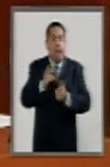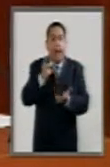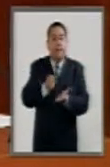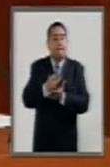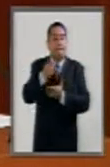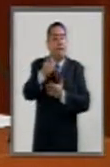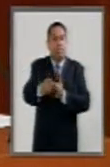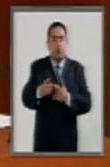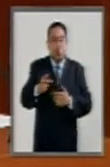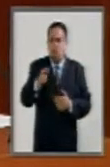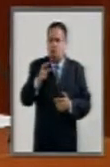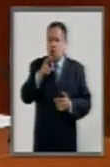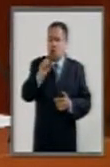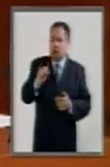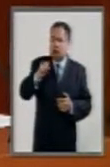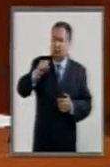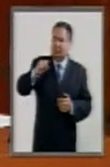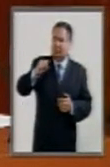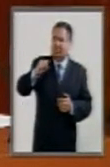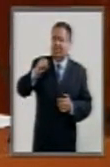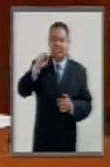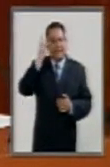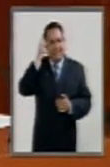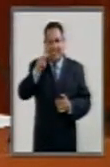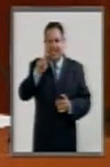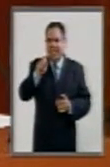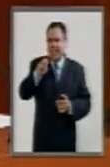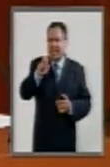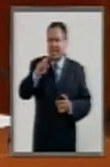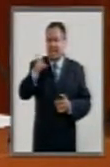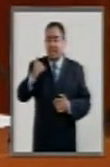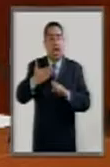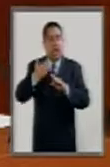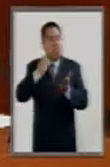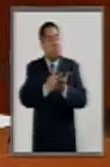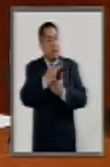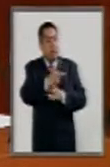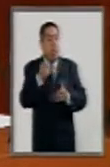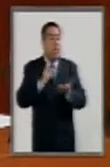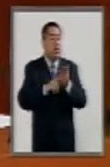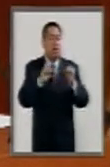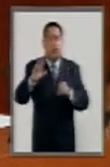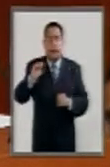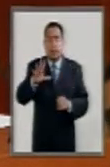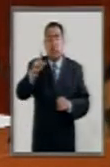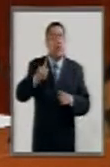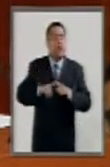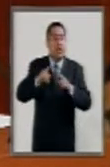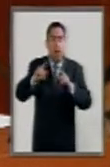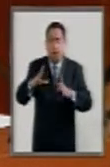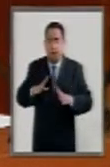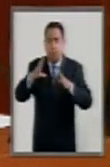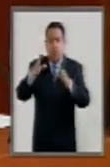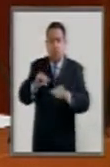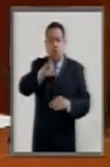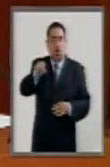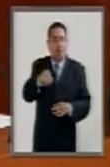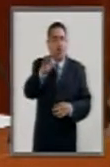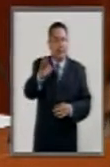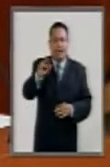Rose Fitzgerald Kennedy, que recibió en 1995 de parte de la Fundación Joseph